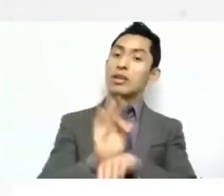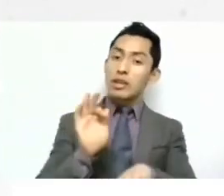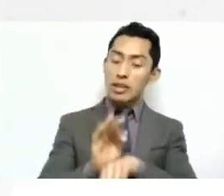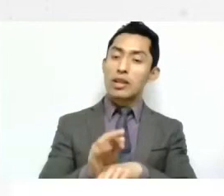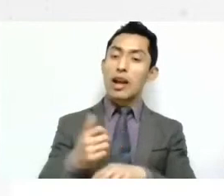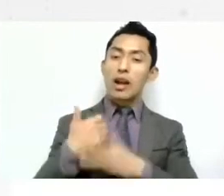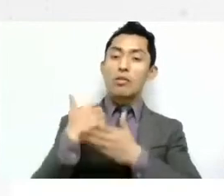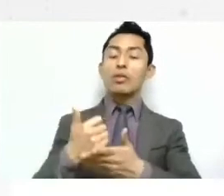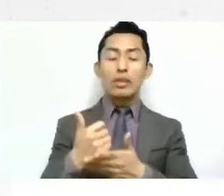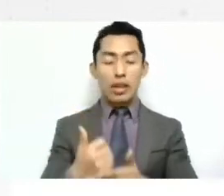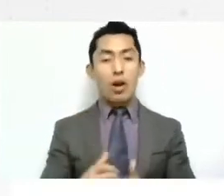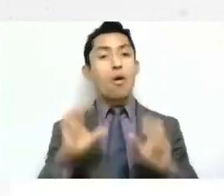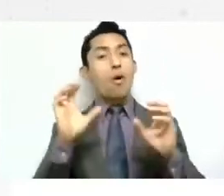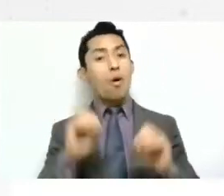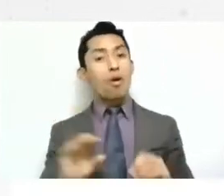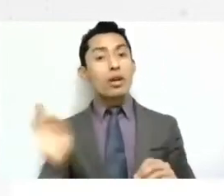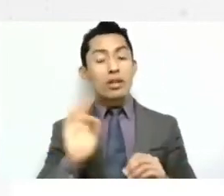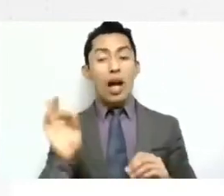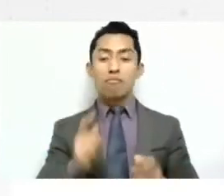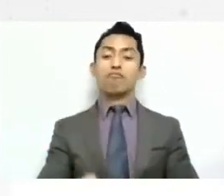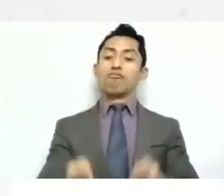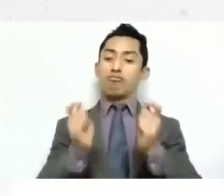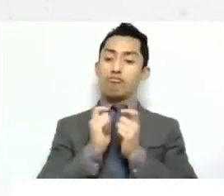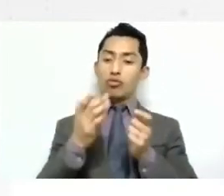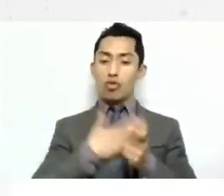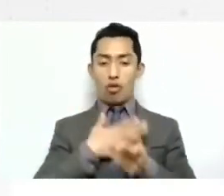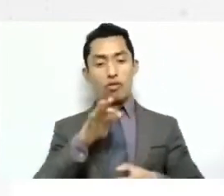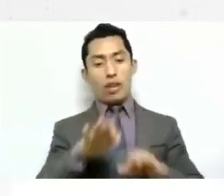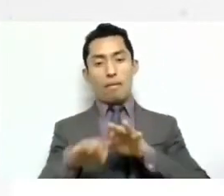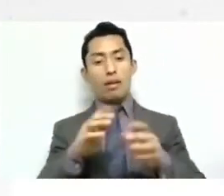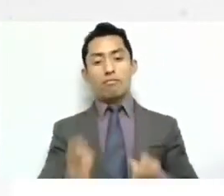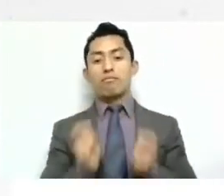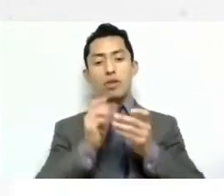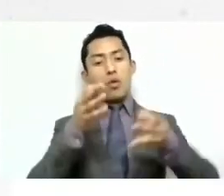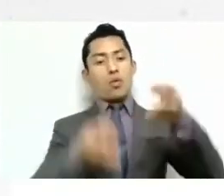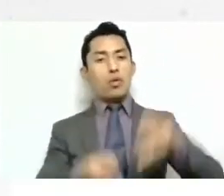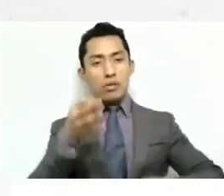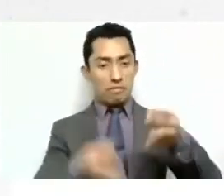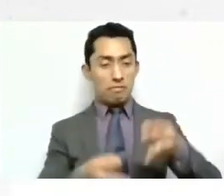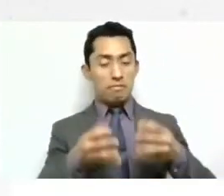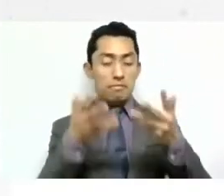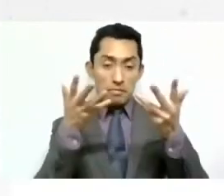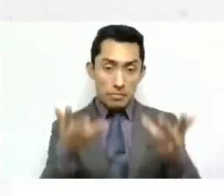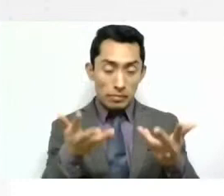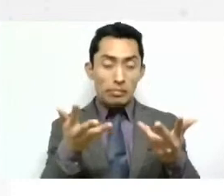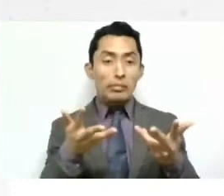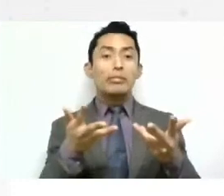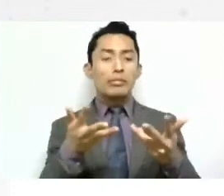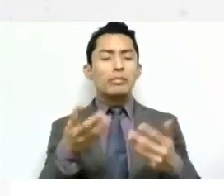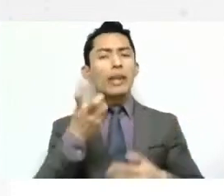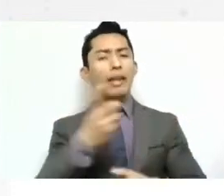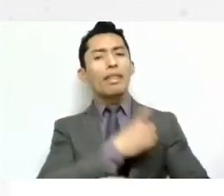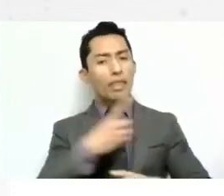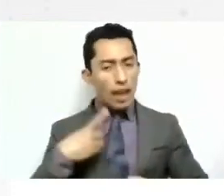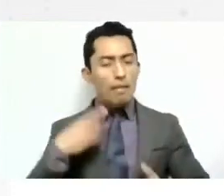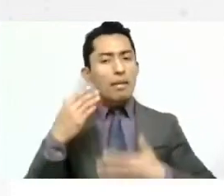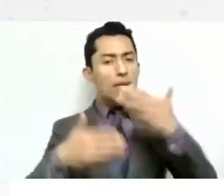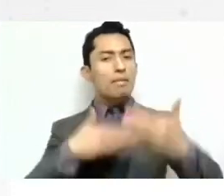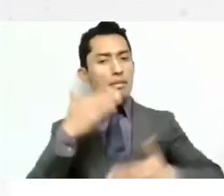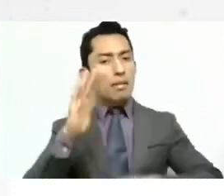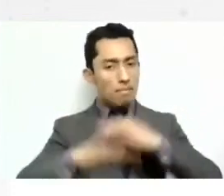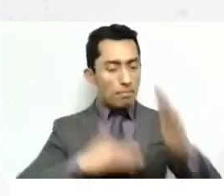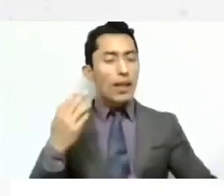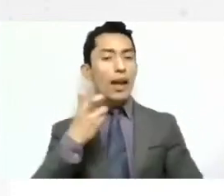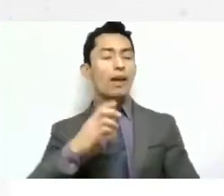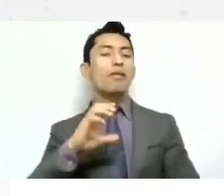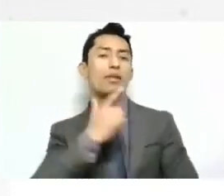son en algún punto juzgadores, ¿no? Esto creo que debe de seguir creciendo. Y a mí me gustó por